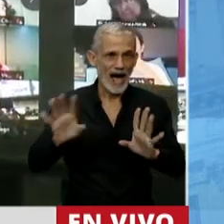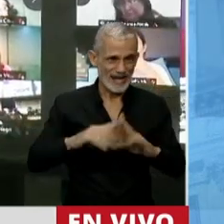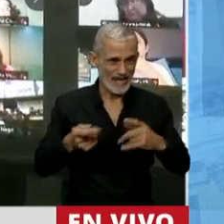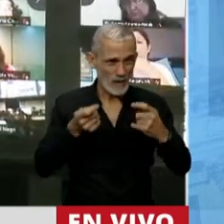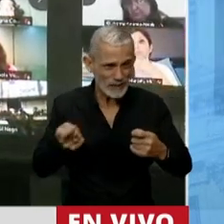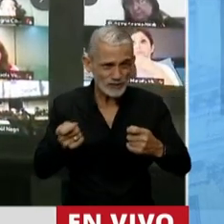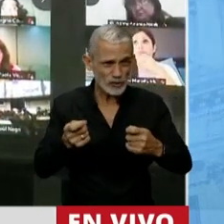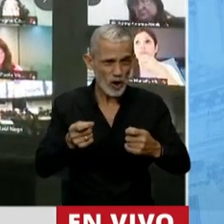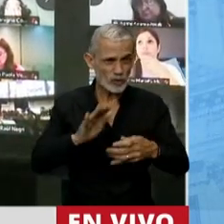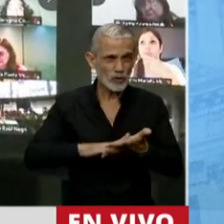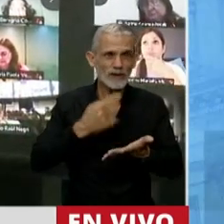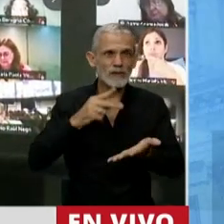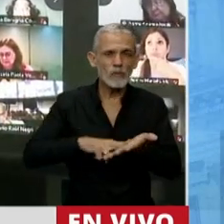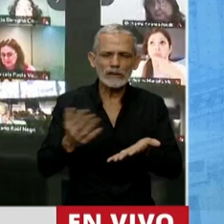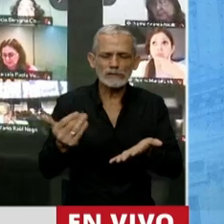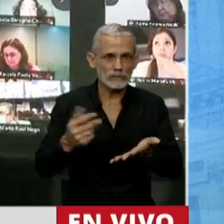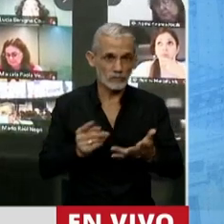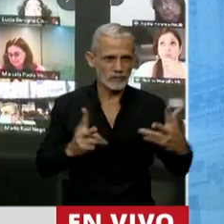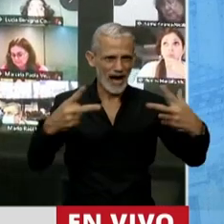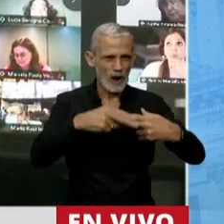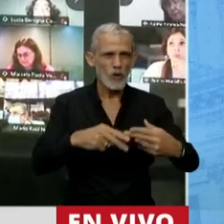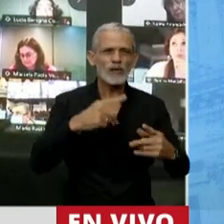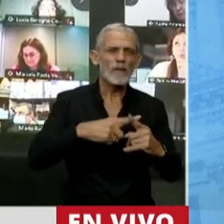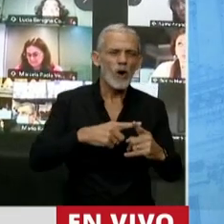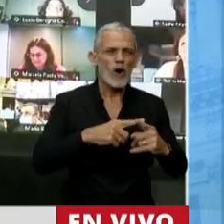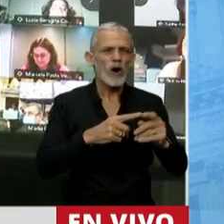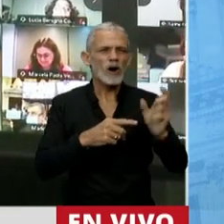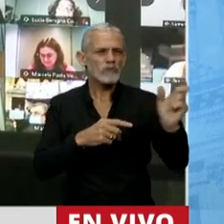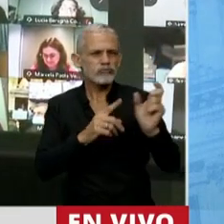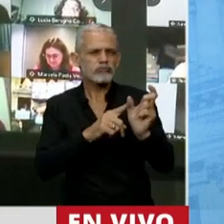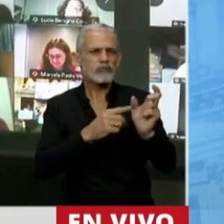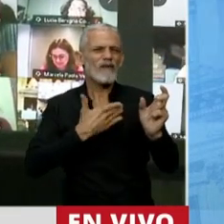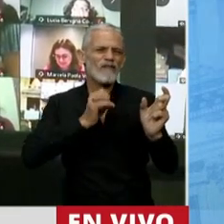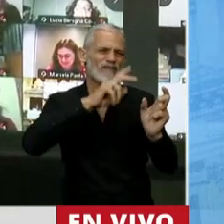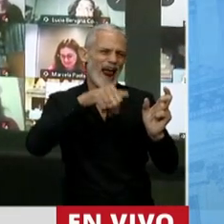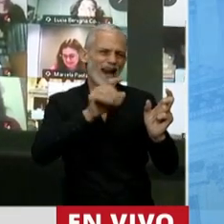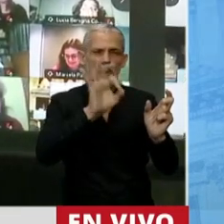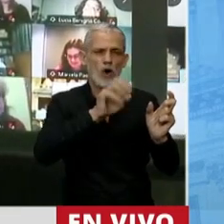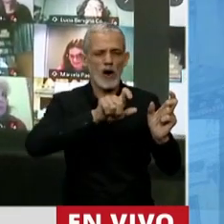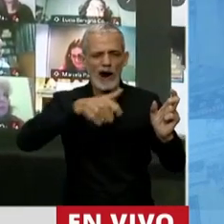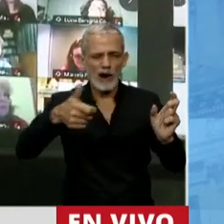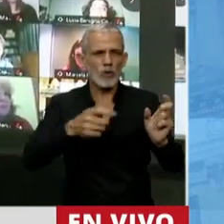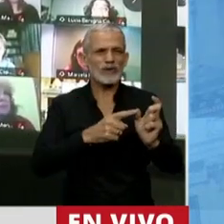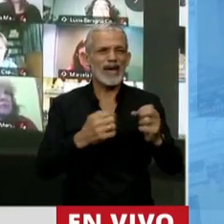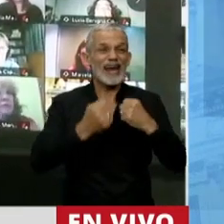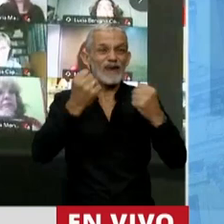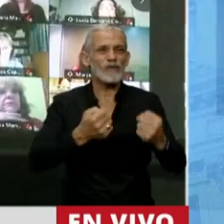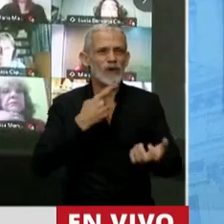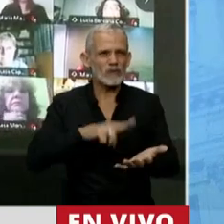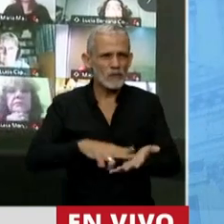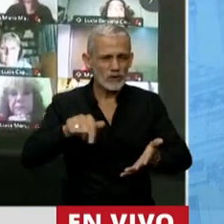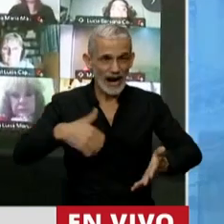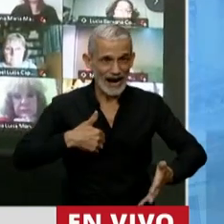presión que se hace. Cuando uno ajusta por el índice de Baird o el índice de Frank, que son los dos índices que se usan, el esfuerzo fiscal de la Argentina,